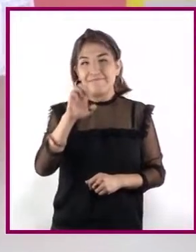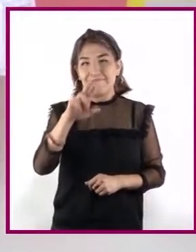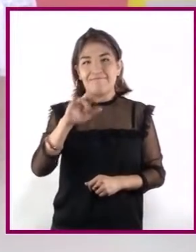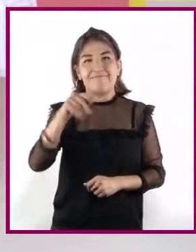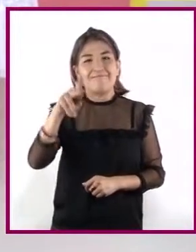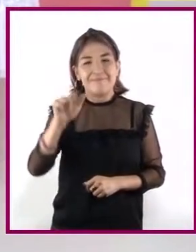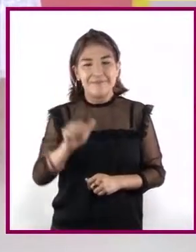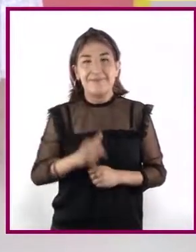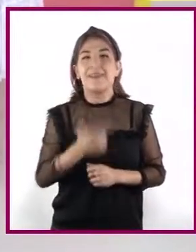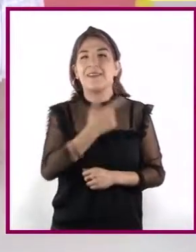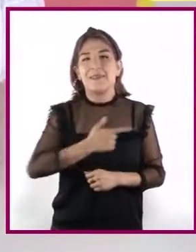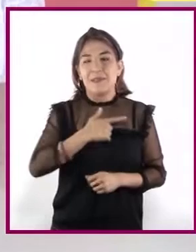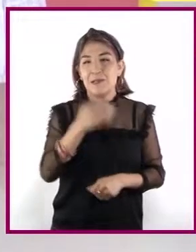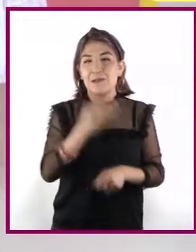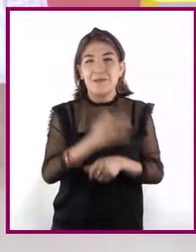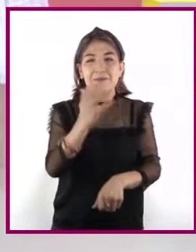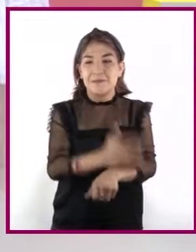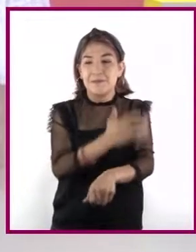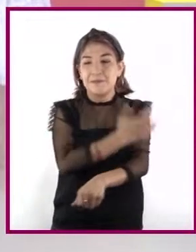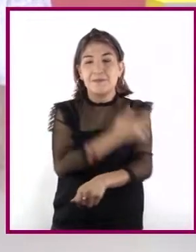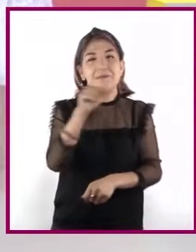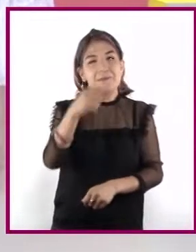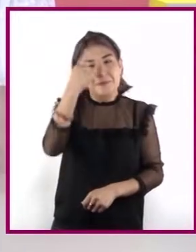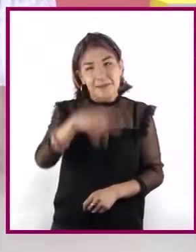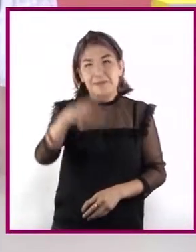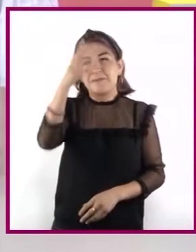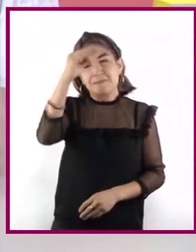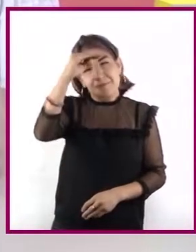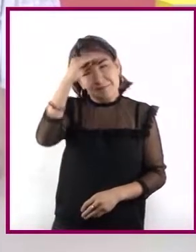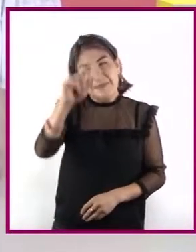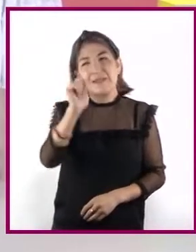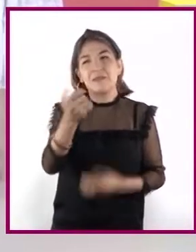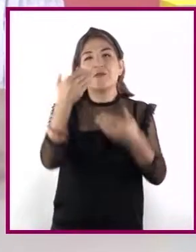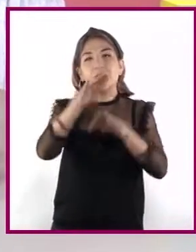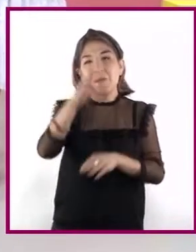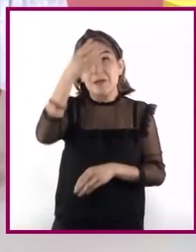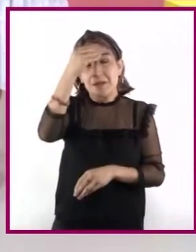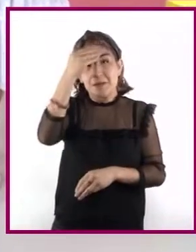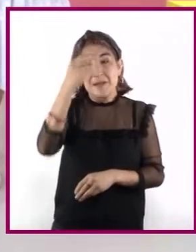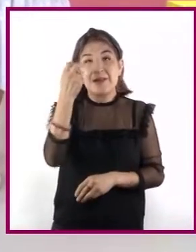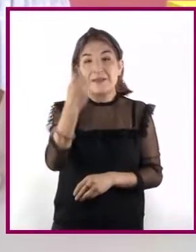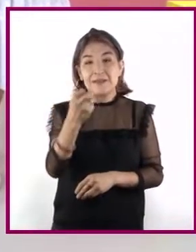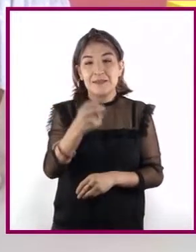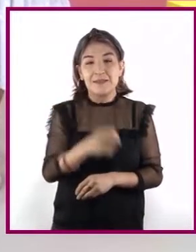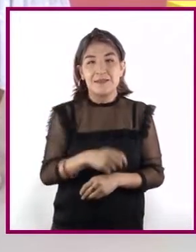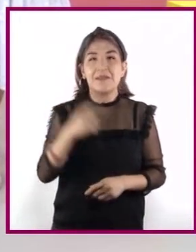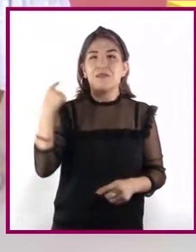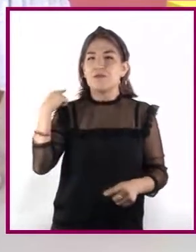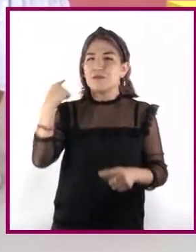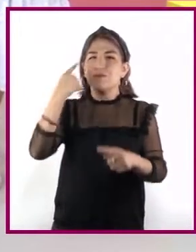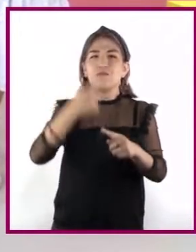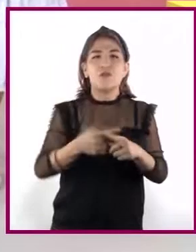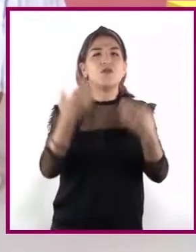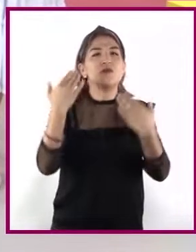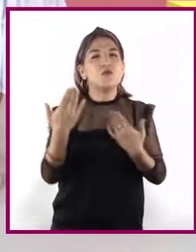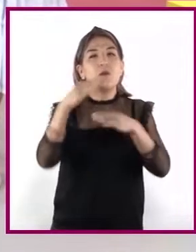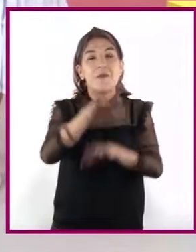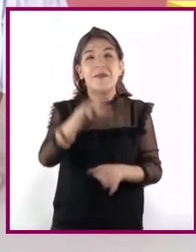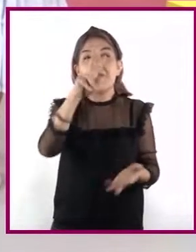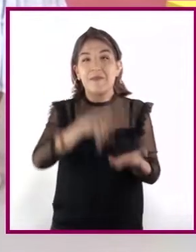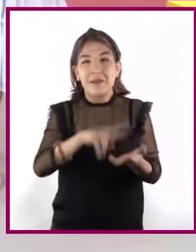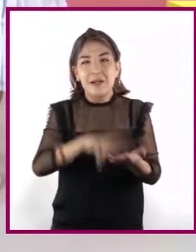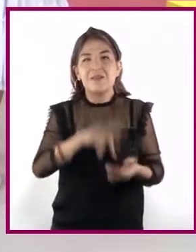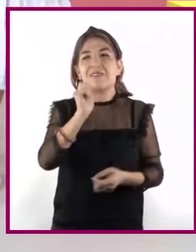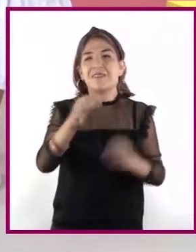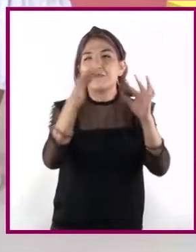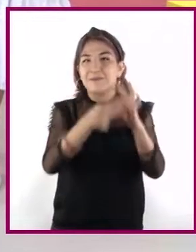Quienes les acompañaremos en la reflexión acerca de los aprendizajes consolidados referentes al valor de los